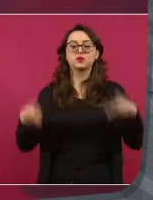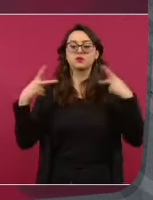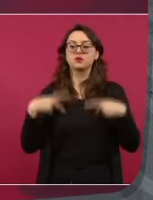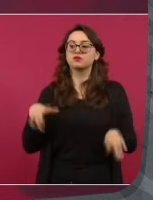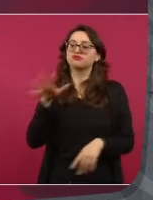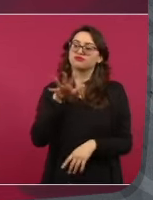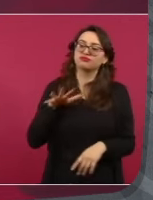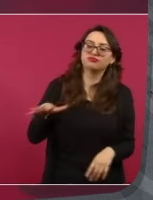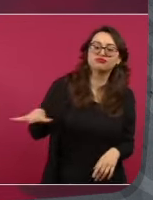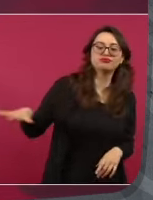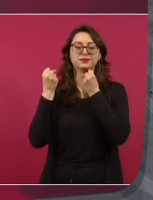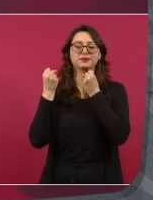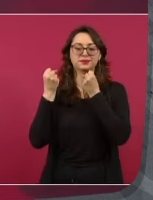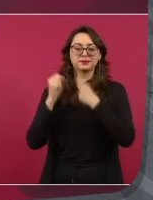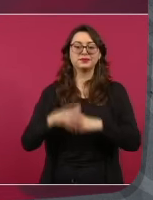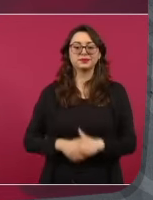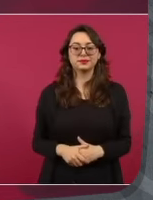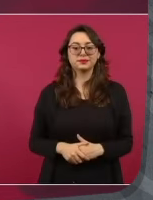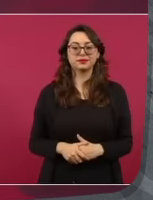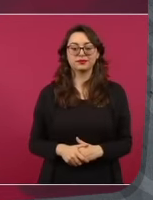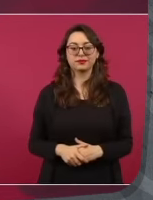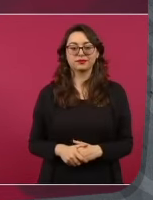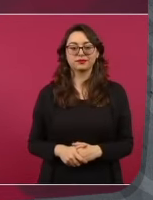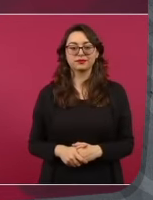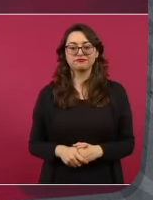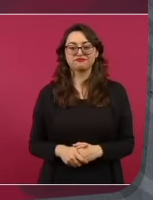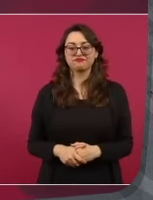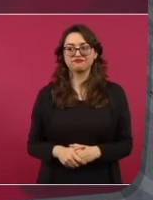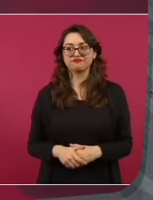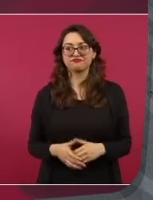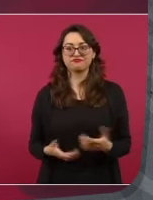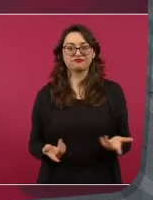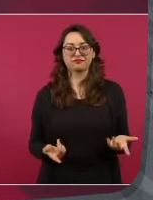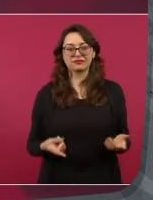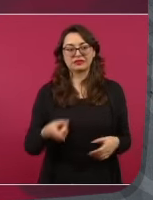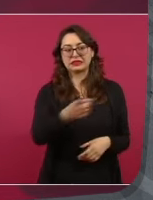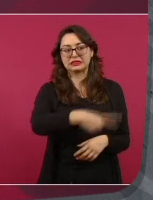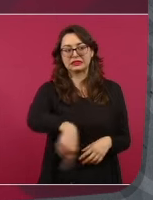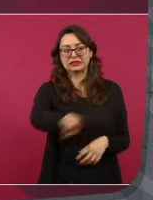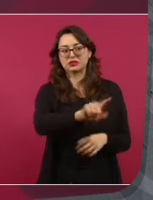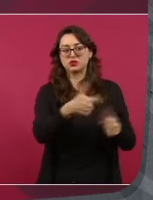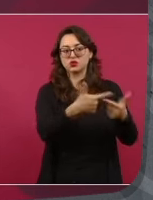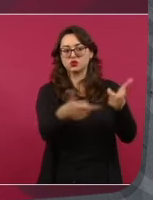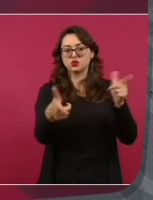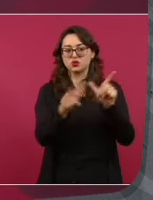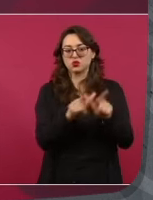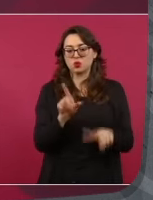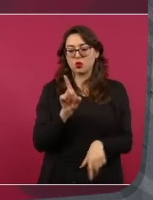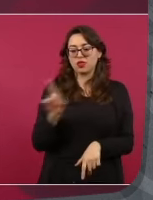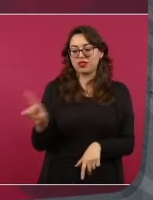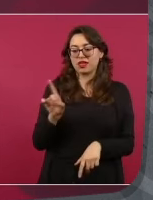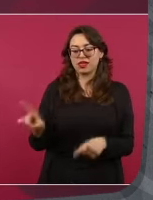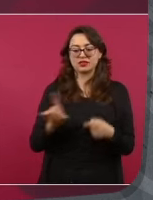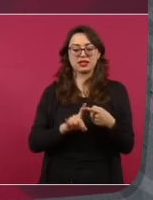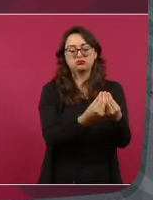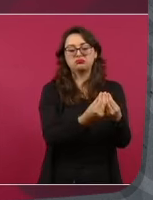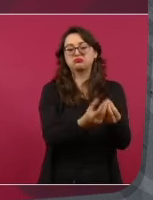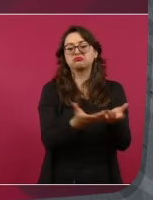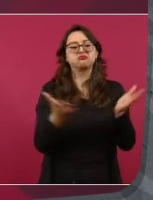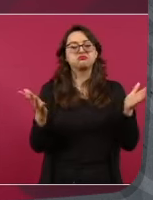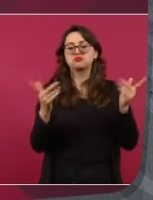me sacó adelante, aunque se unieron, como siempre, el PRI y el PAN.